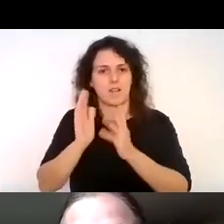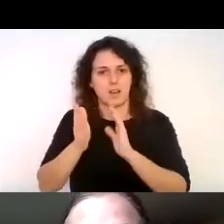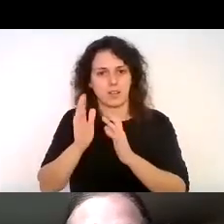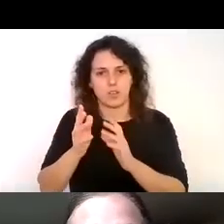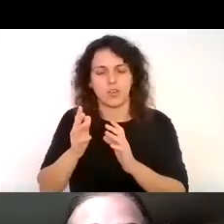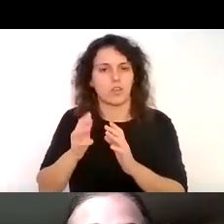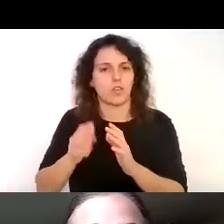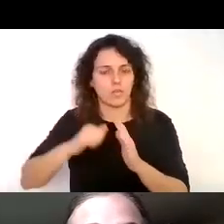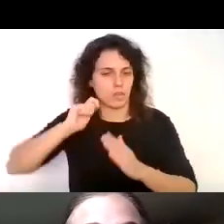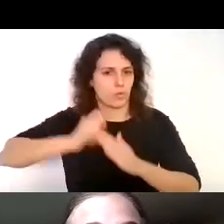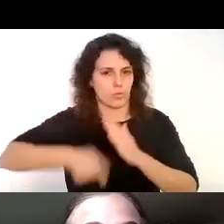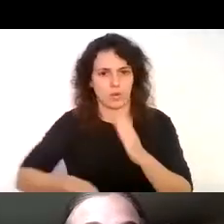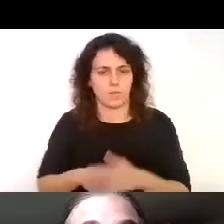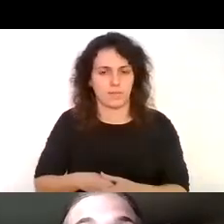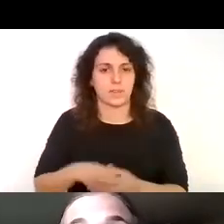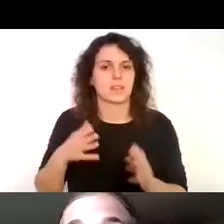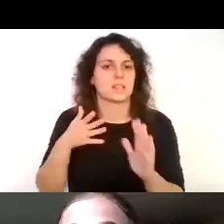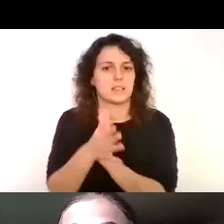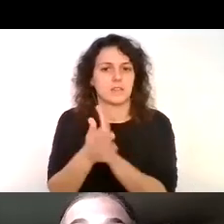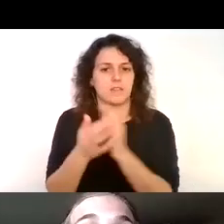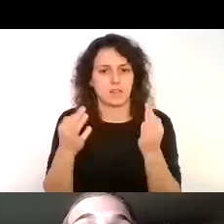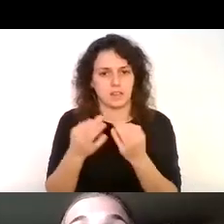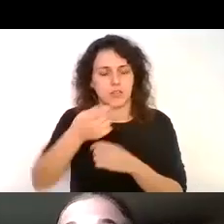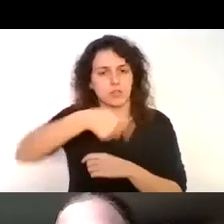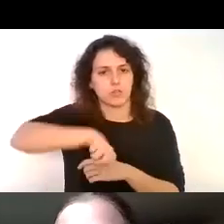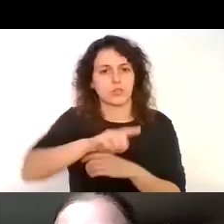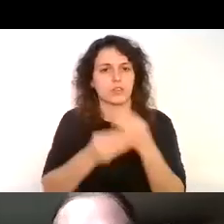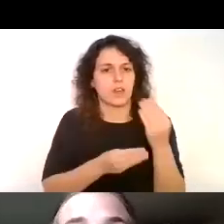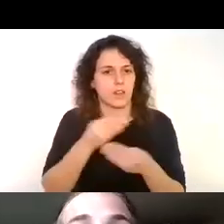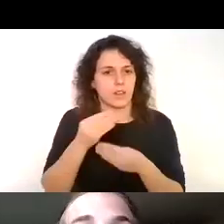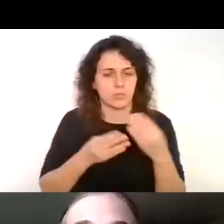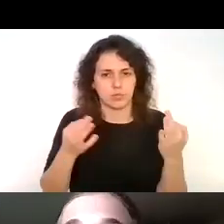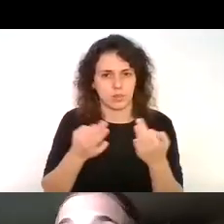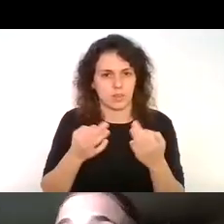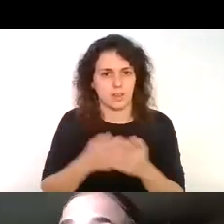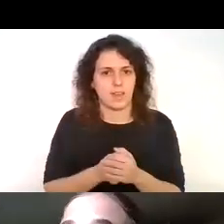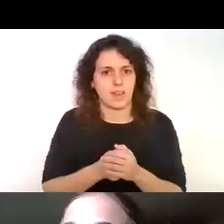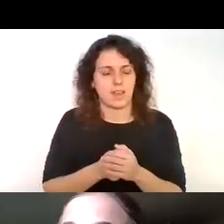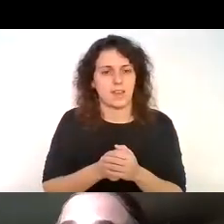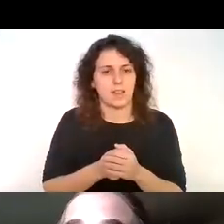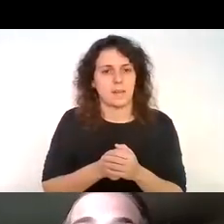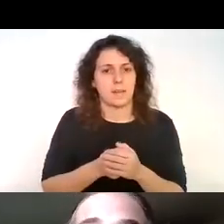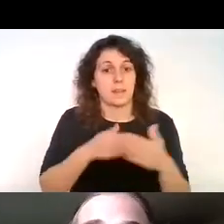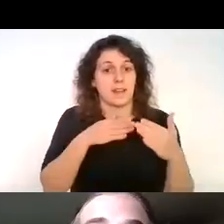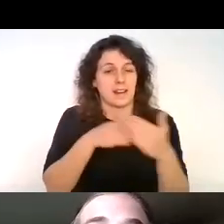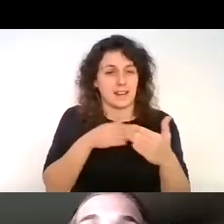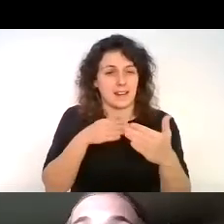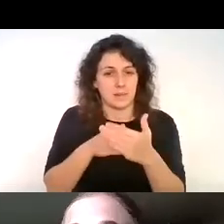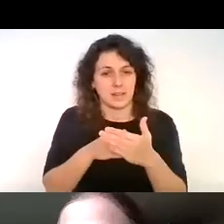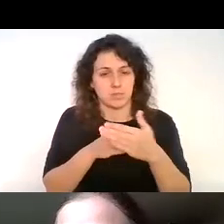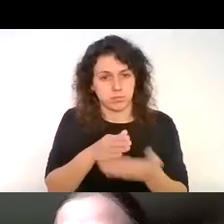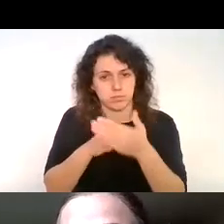es decir que vamos empujando los límites como son varias horas diarias